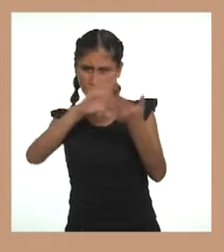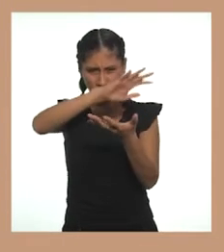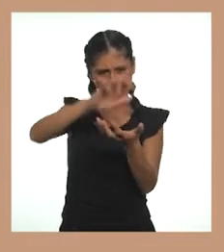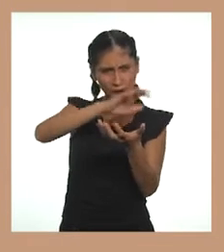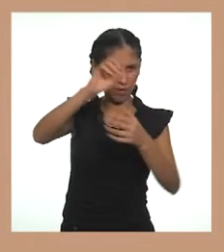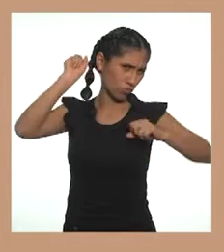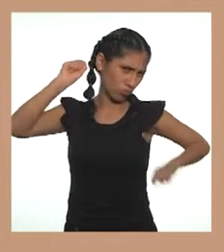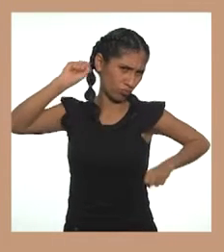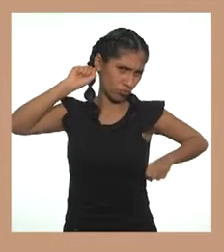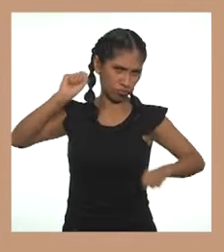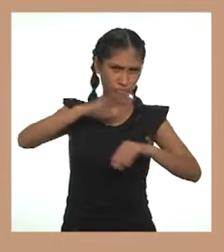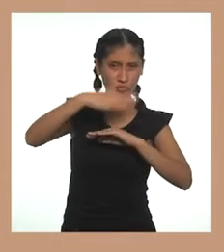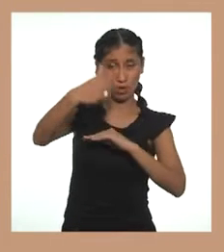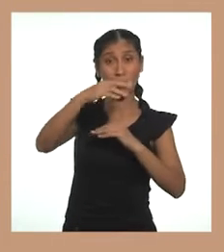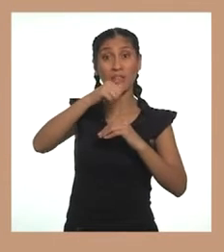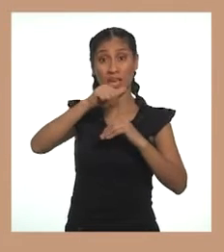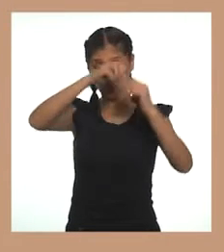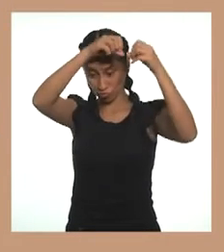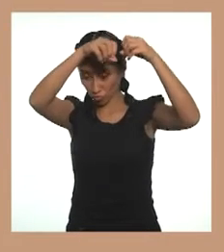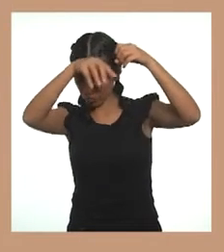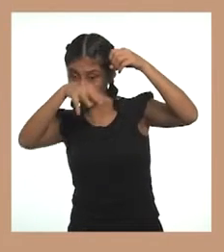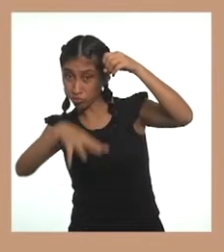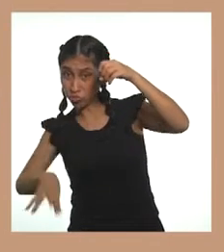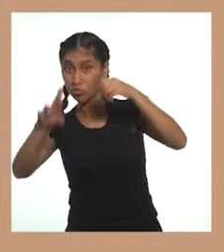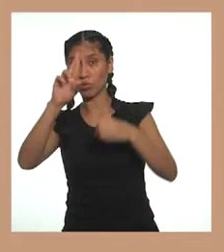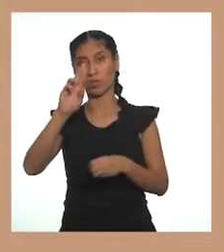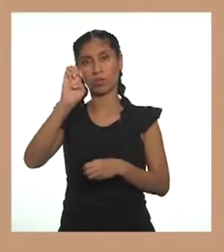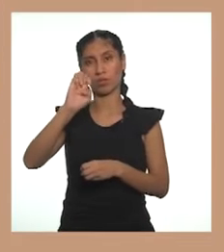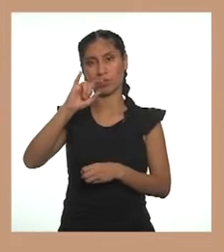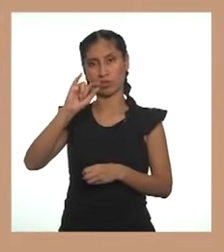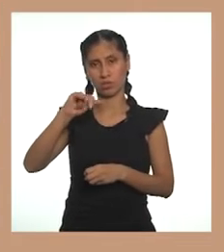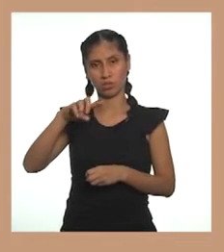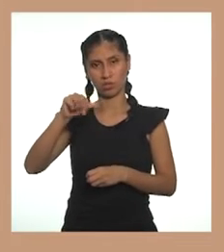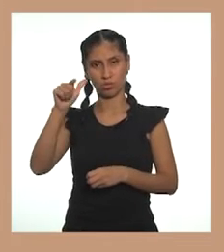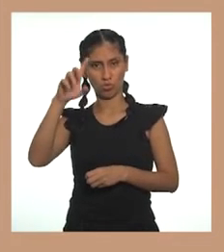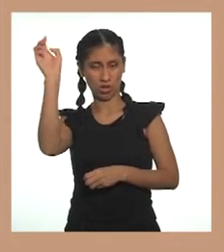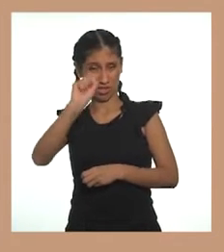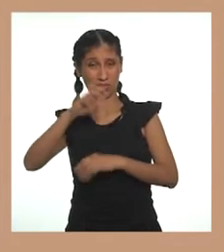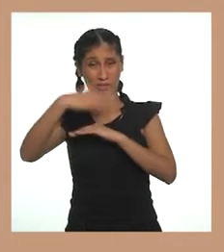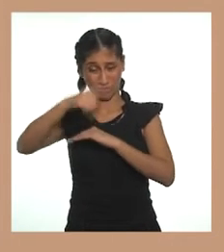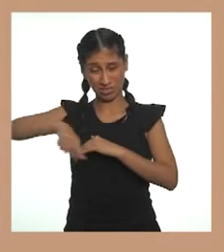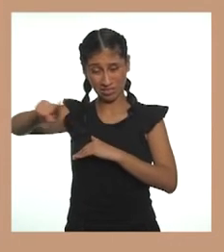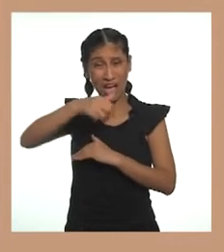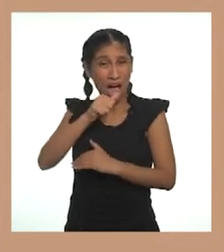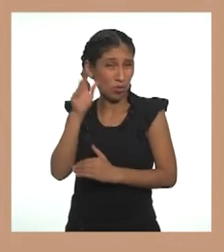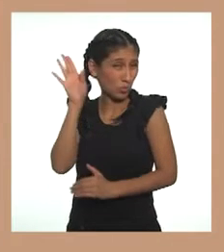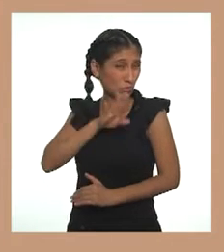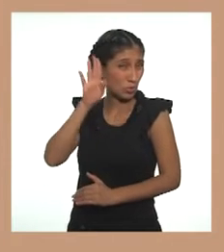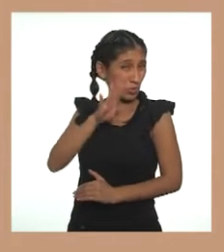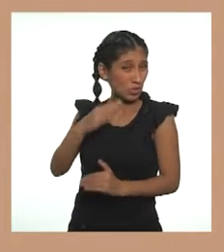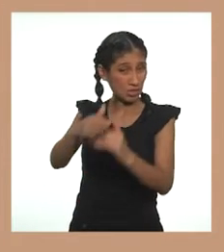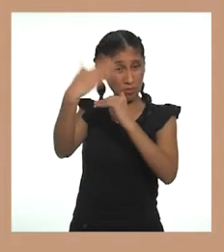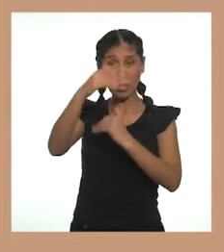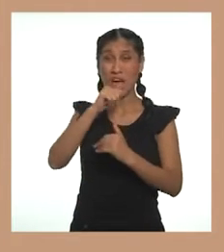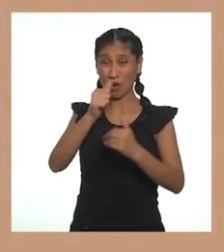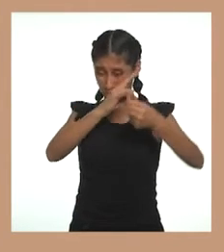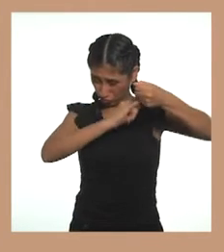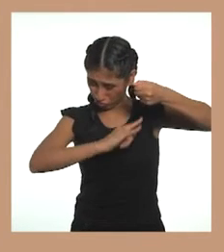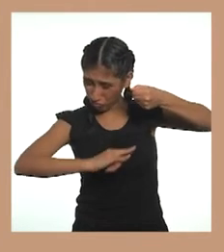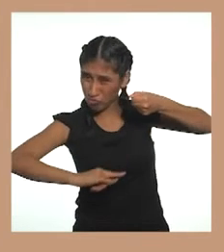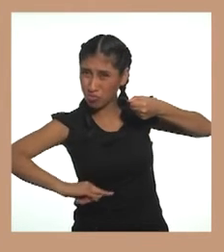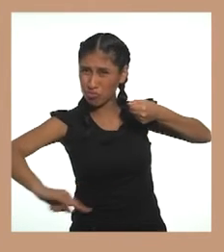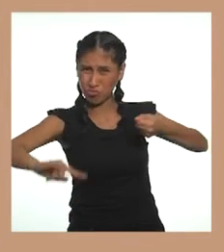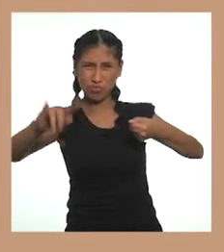actividades en el hogar, se vuelven aguas residuales, pues contienen diversos elementos contaminantes. Estas son descargadas al